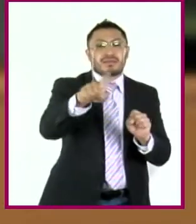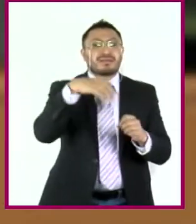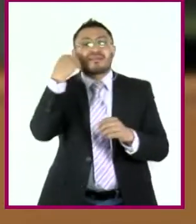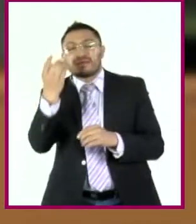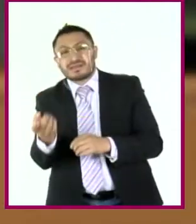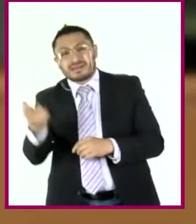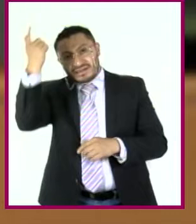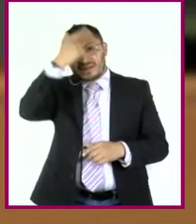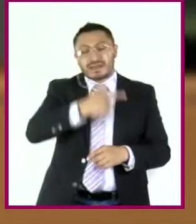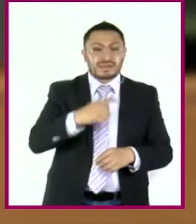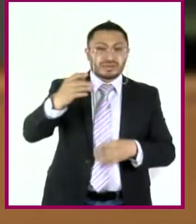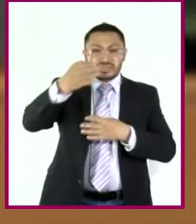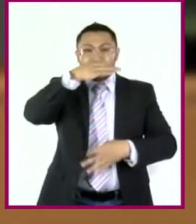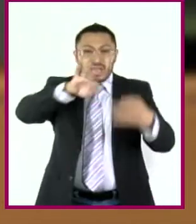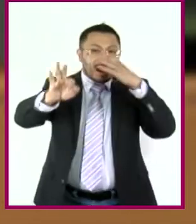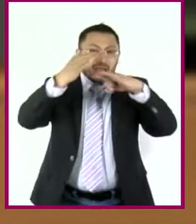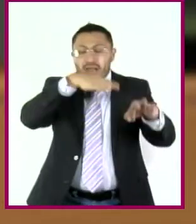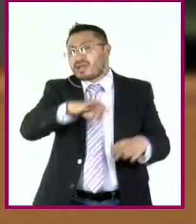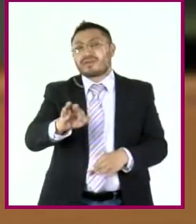sí y otra también?